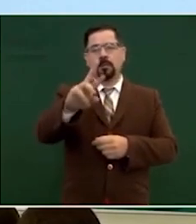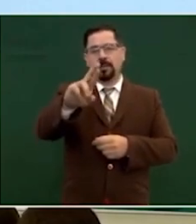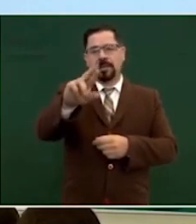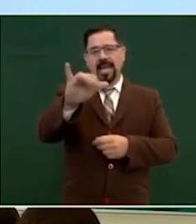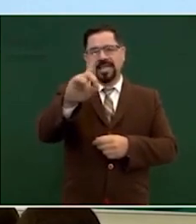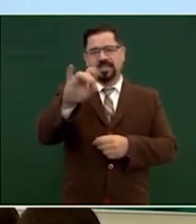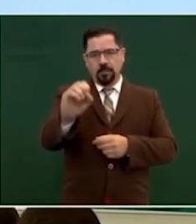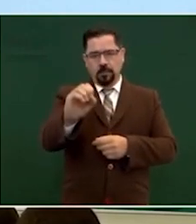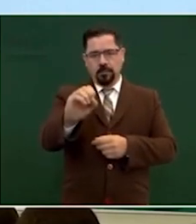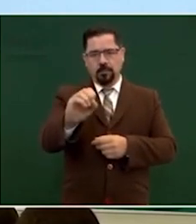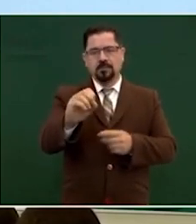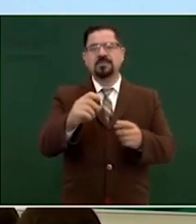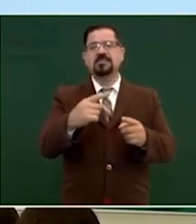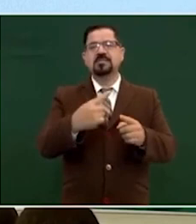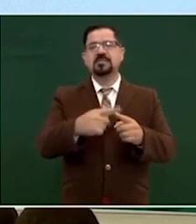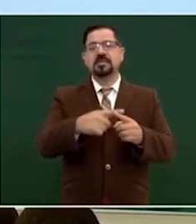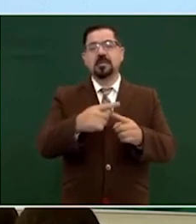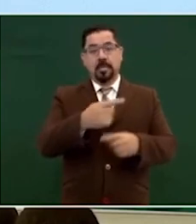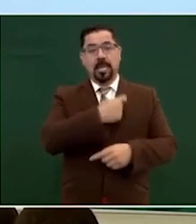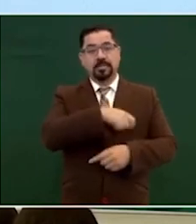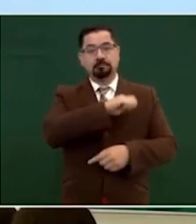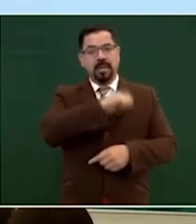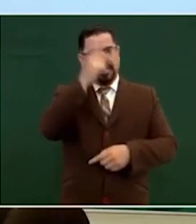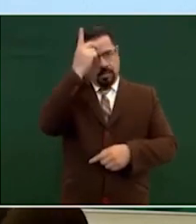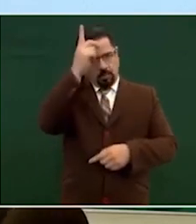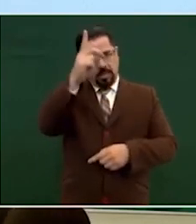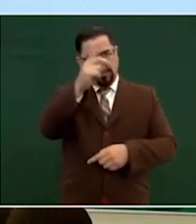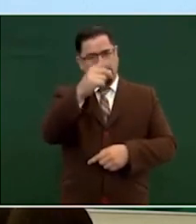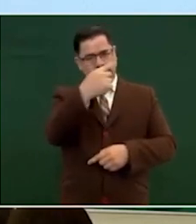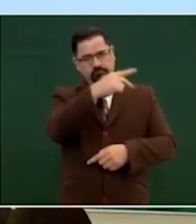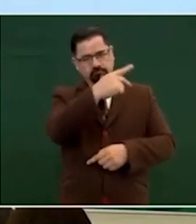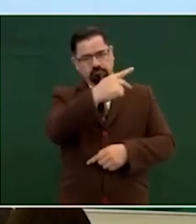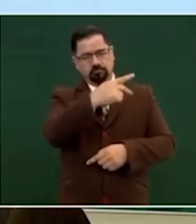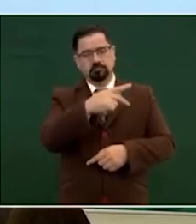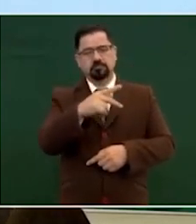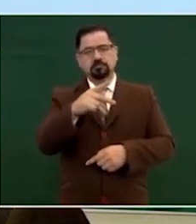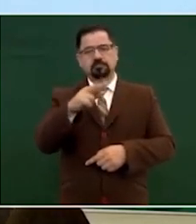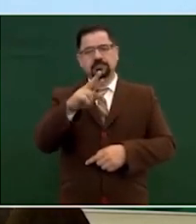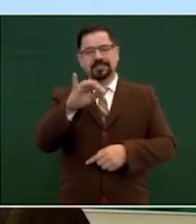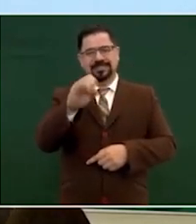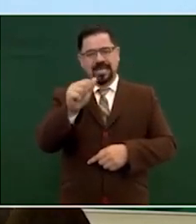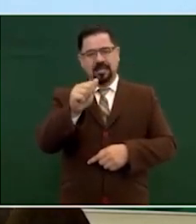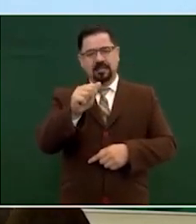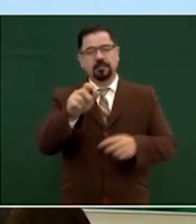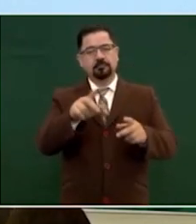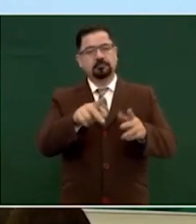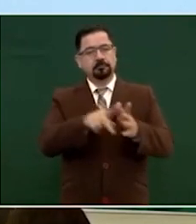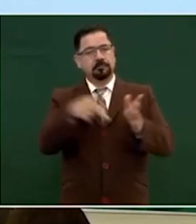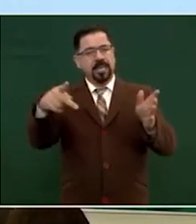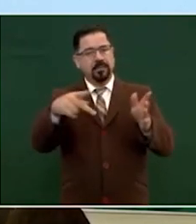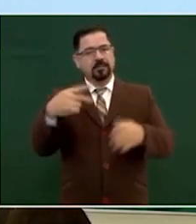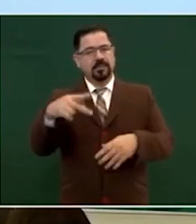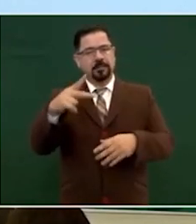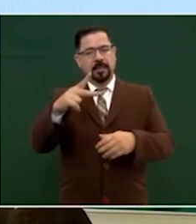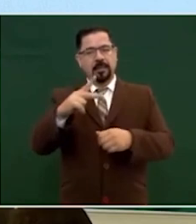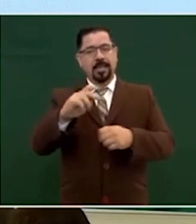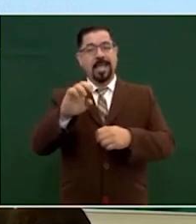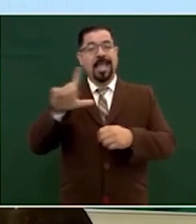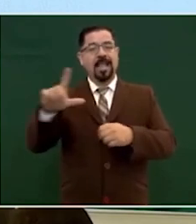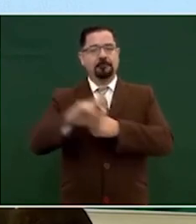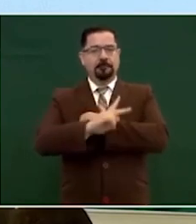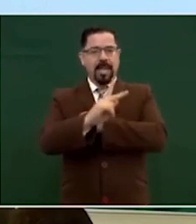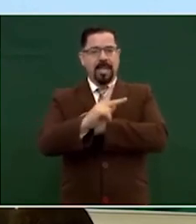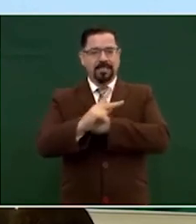es de Prisa de España los que publican en el país en una sociedad